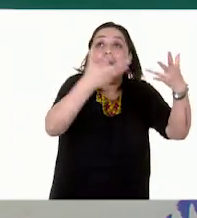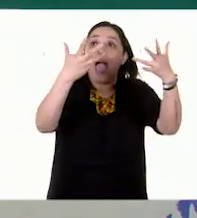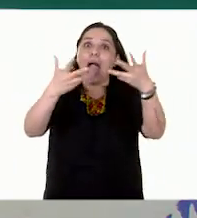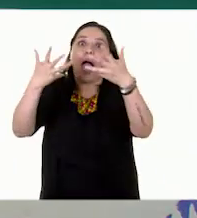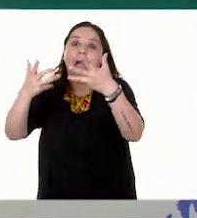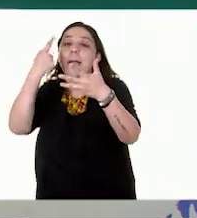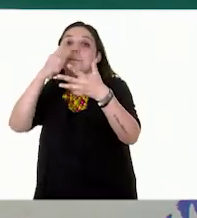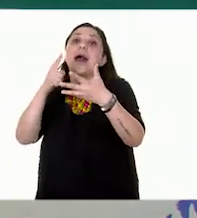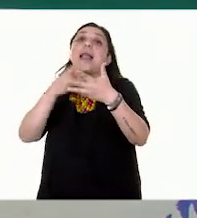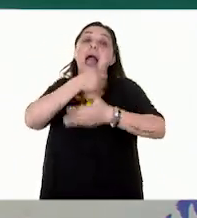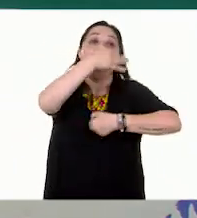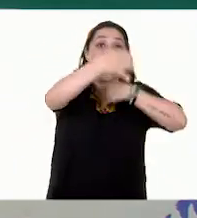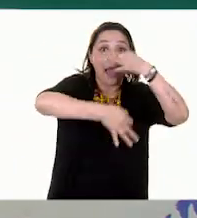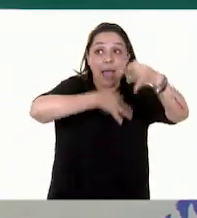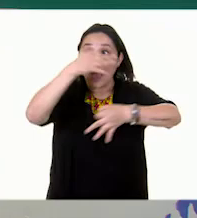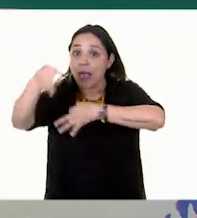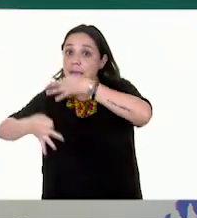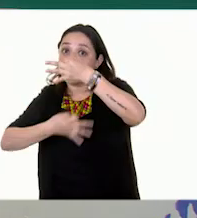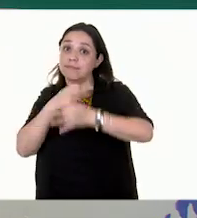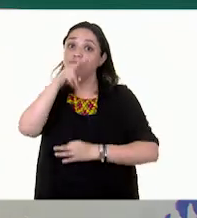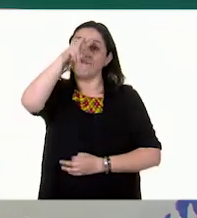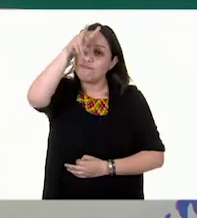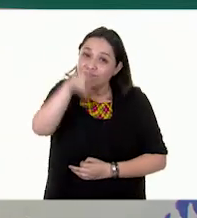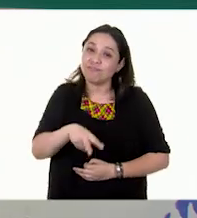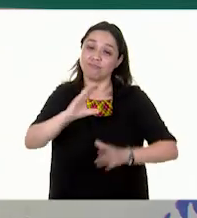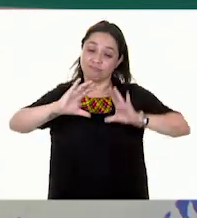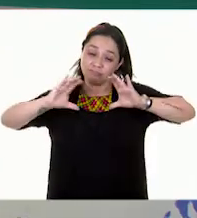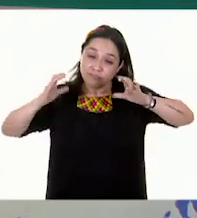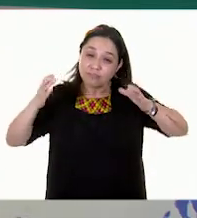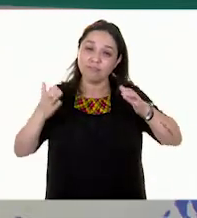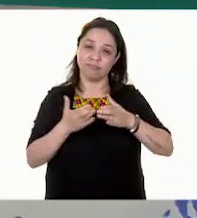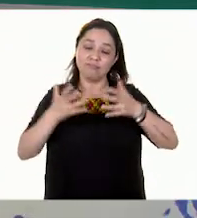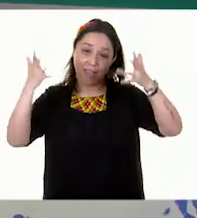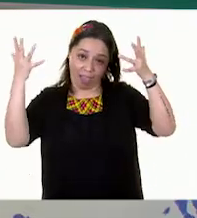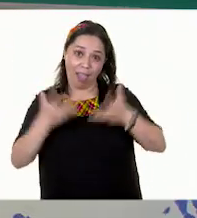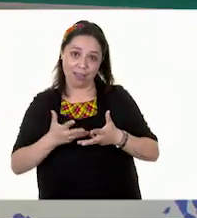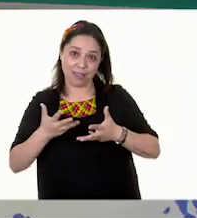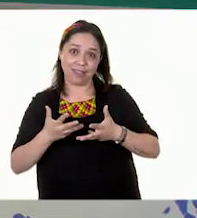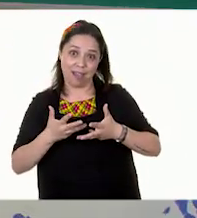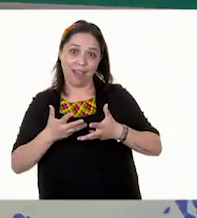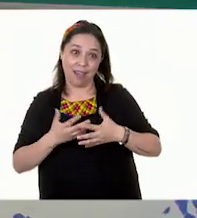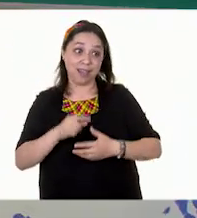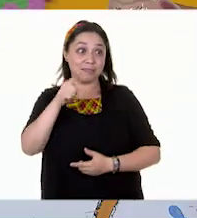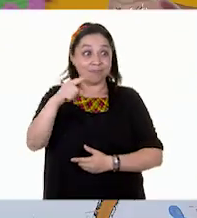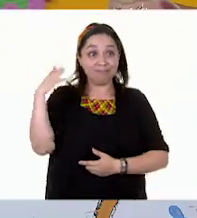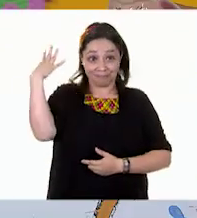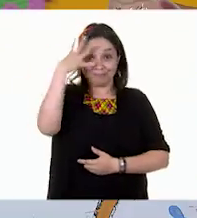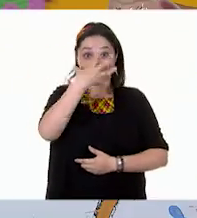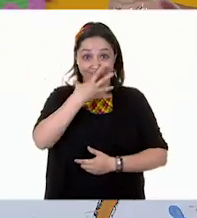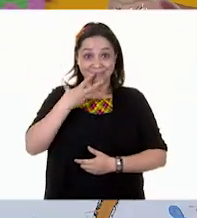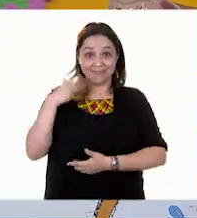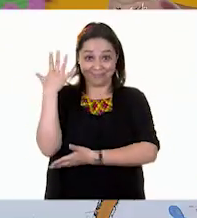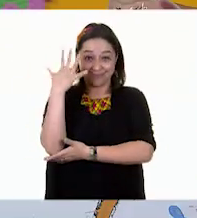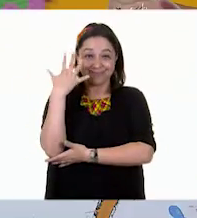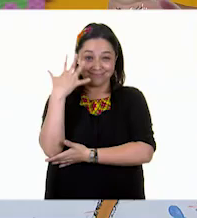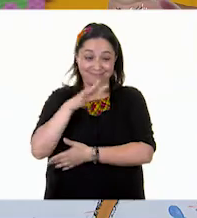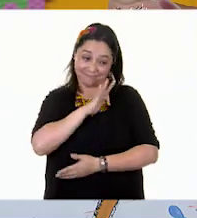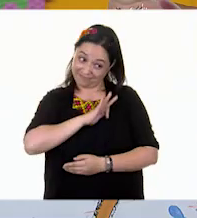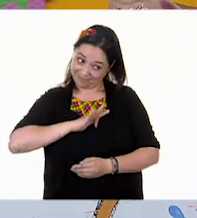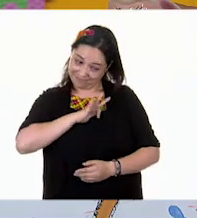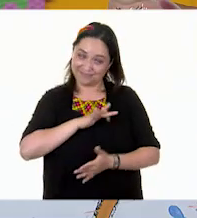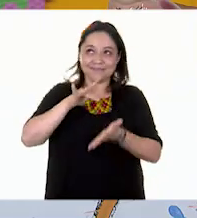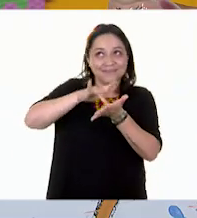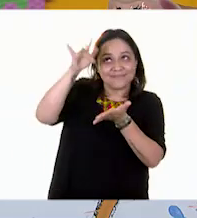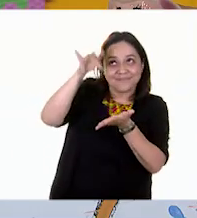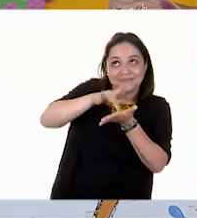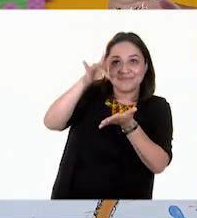campaña realmente impacten en nuestra comunidad. Sí. Tu arbolito está hermoso, Gloria. Felicidades. Gracias, maestra,